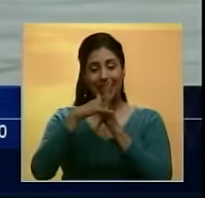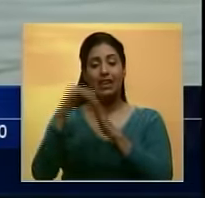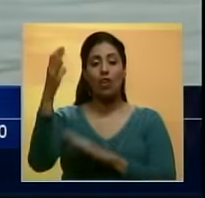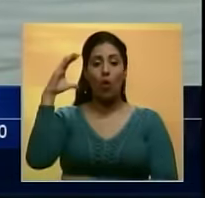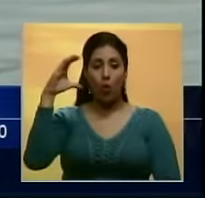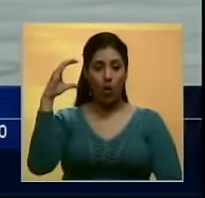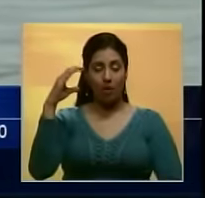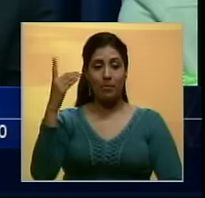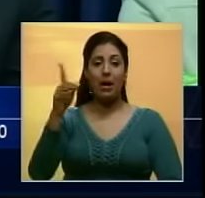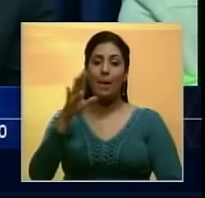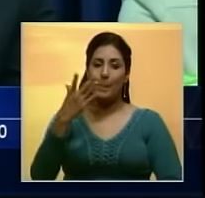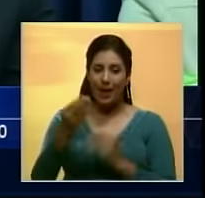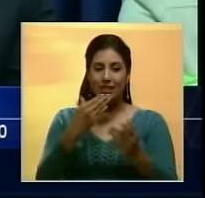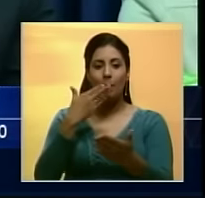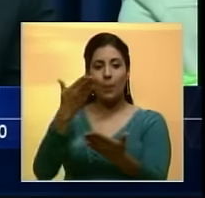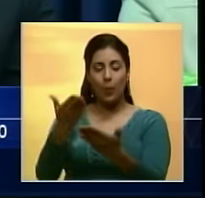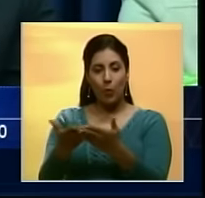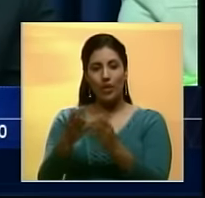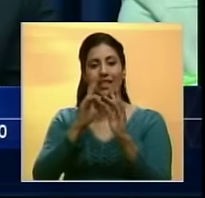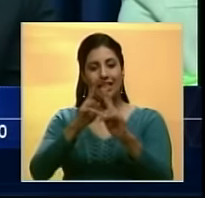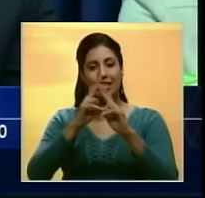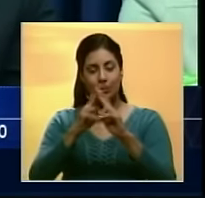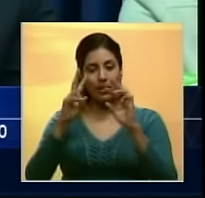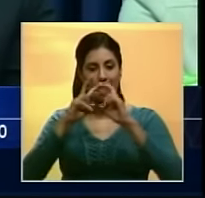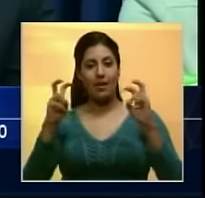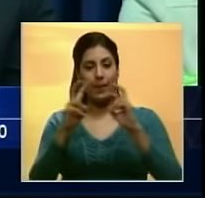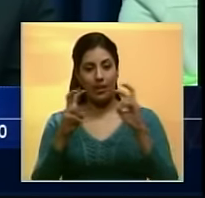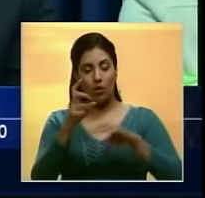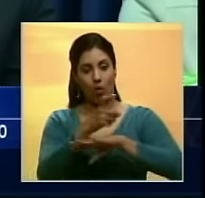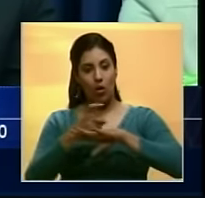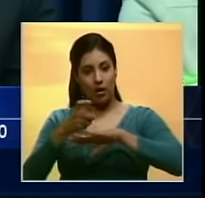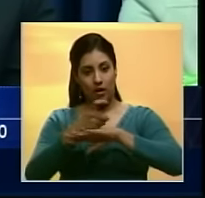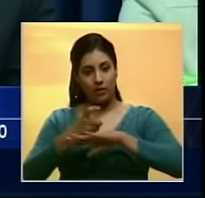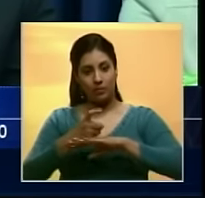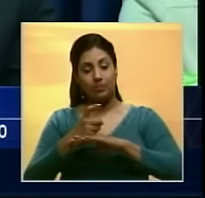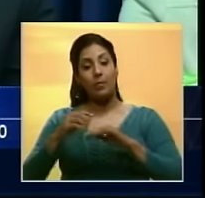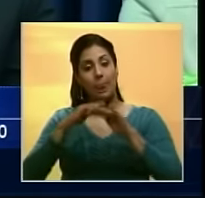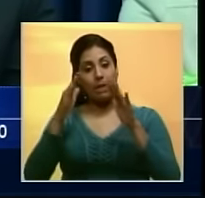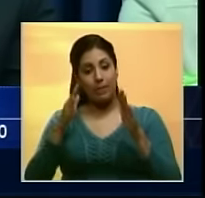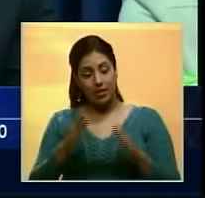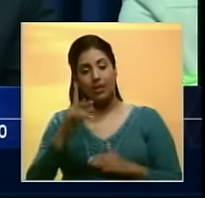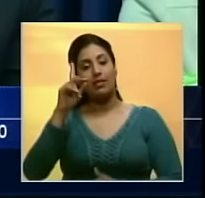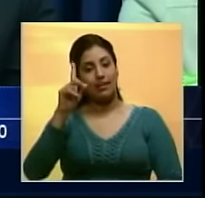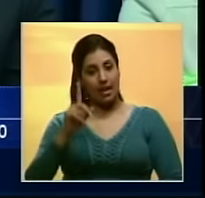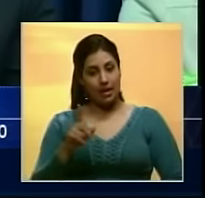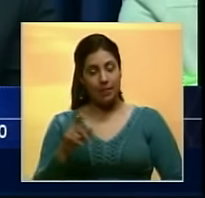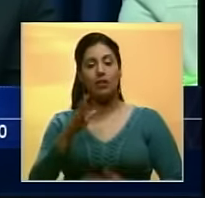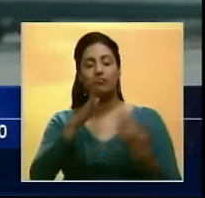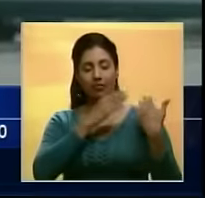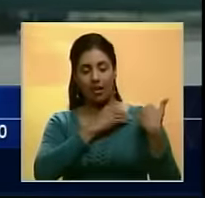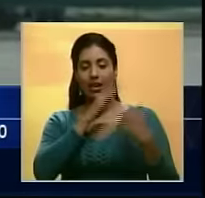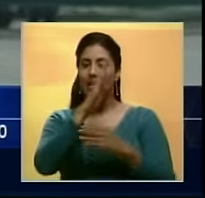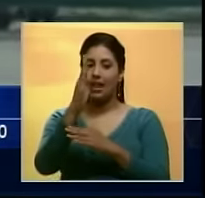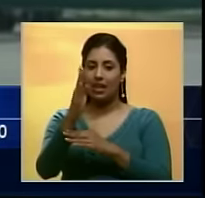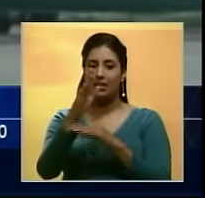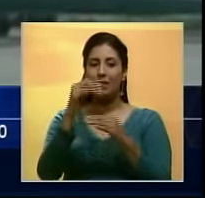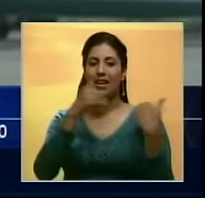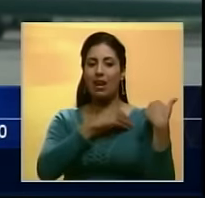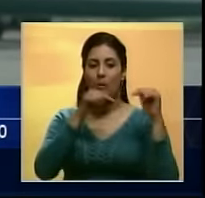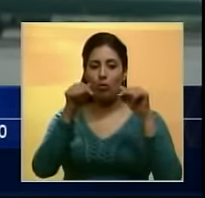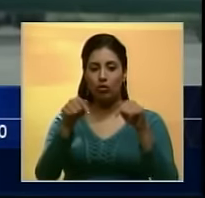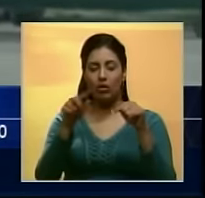en Colombia, esto durante la presentación de resultados de una investigación gubernamental. El ministerio también asumirá sanciones por la